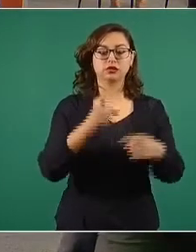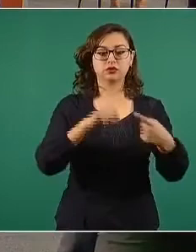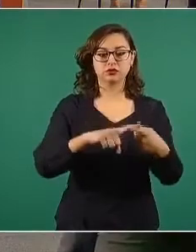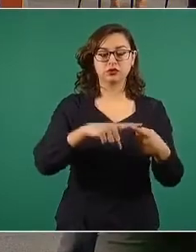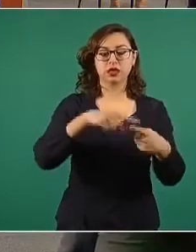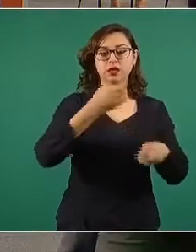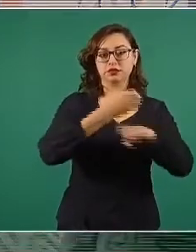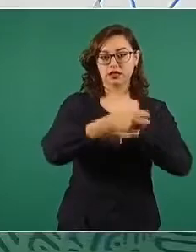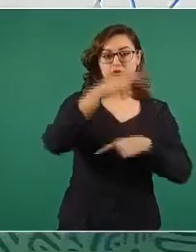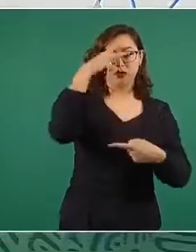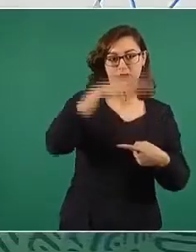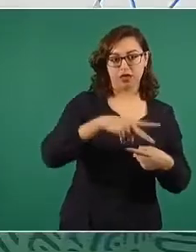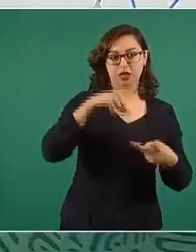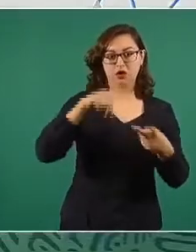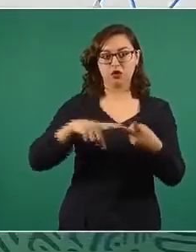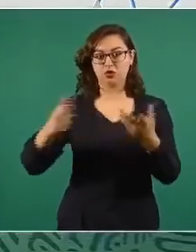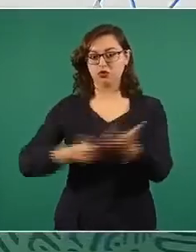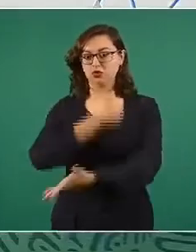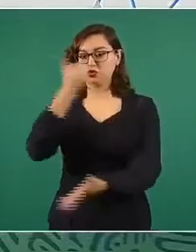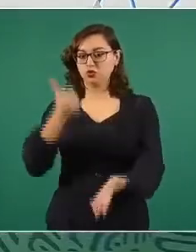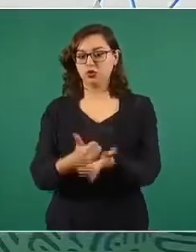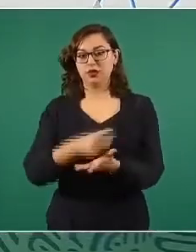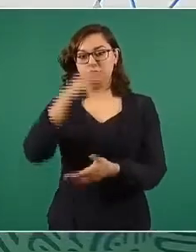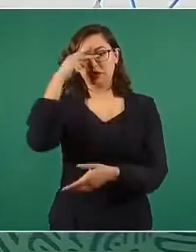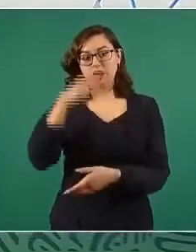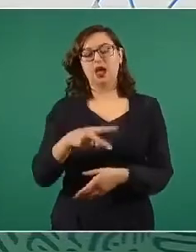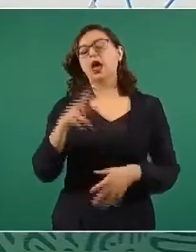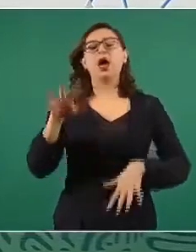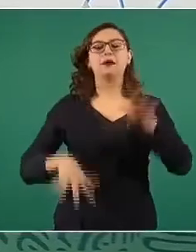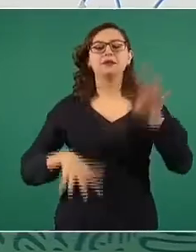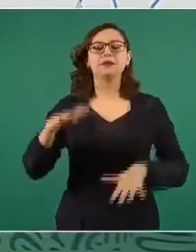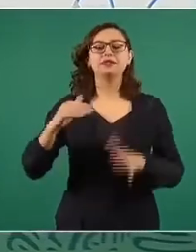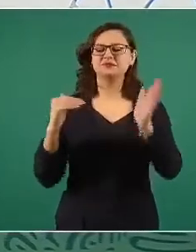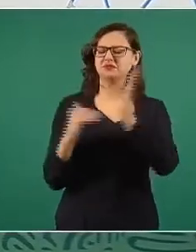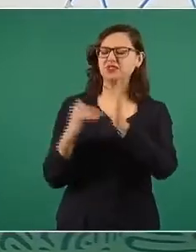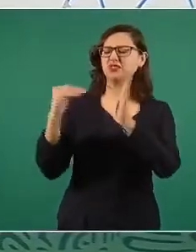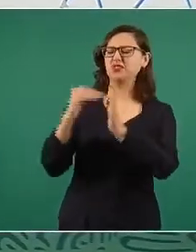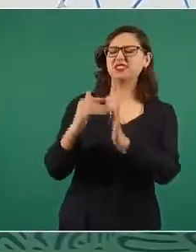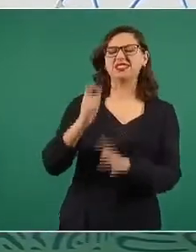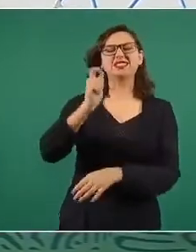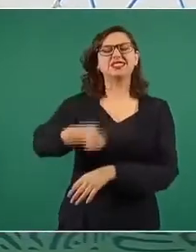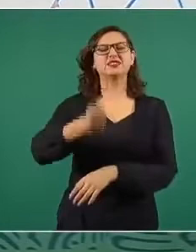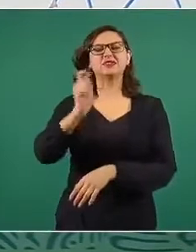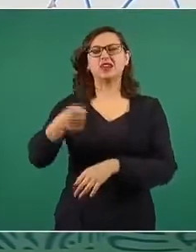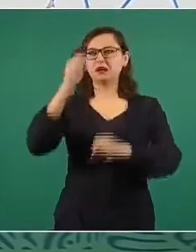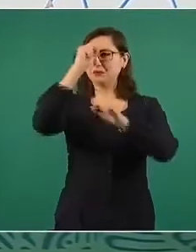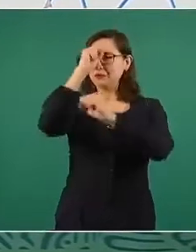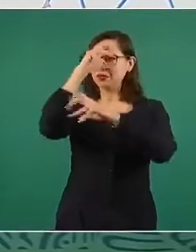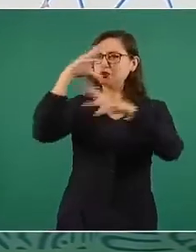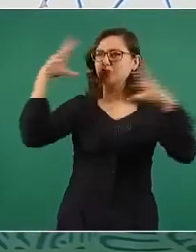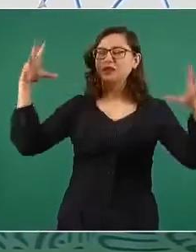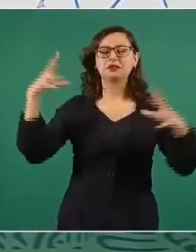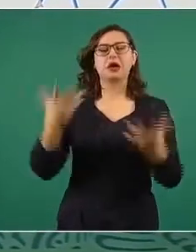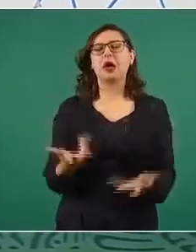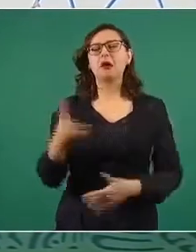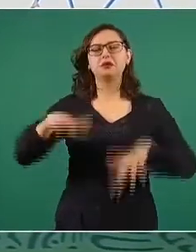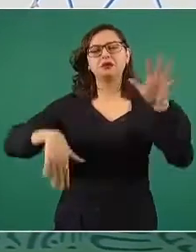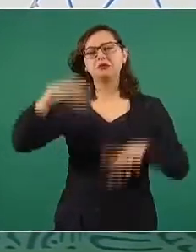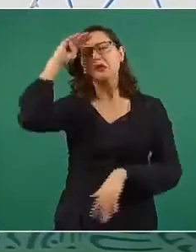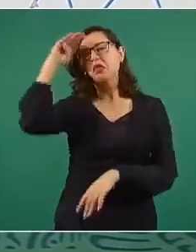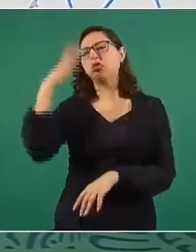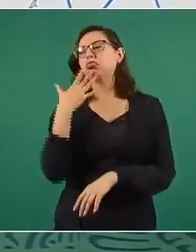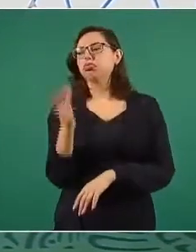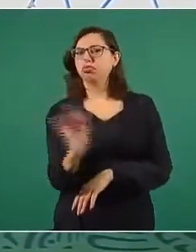de México, porque a veces cuando hablamos de millones es difícil de dimensionar de qué tamaño es el esfuerzo que se está haciendo.